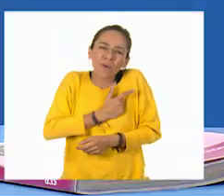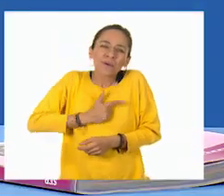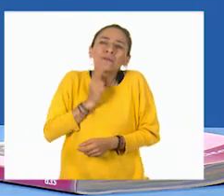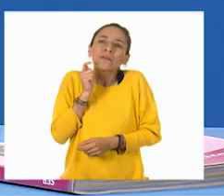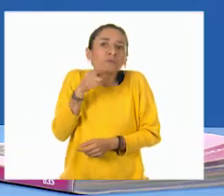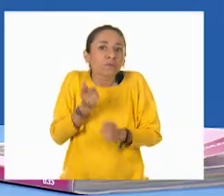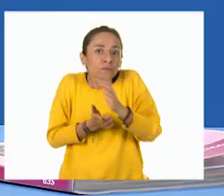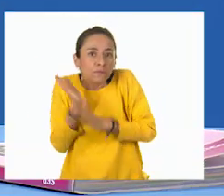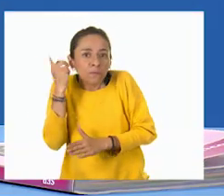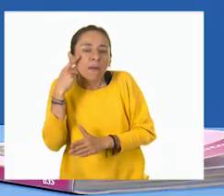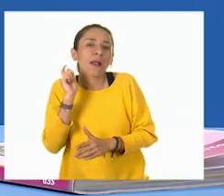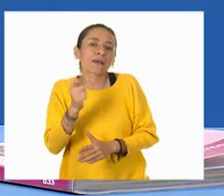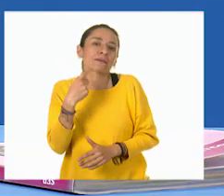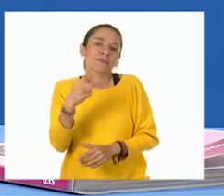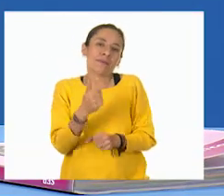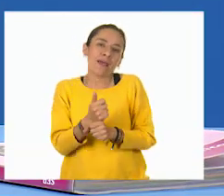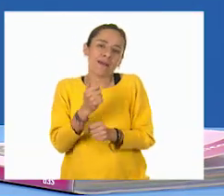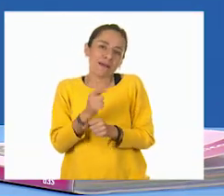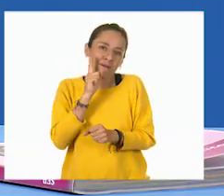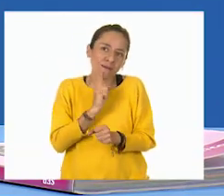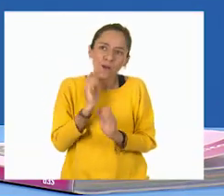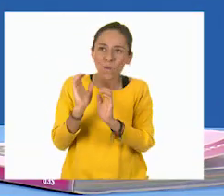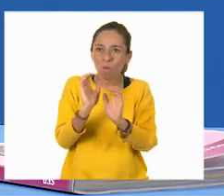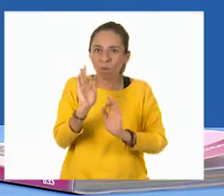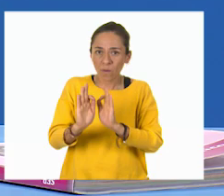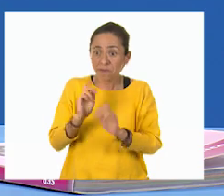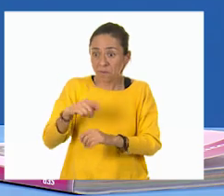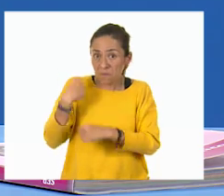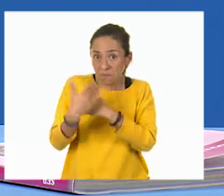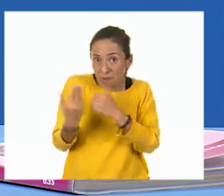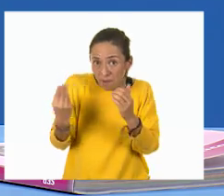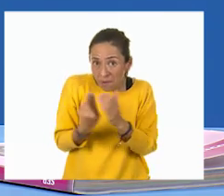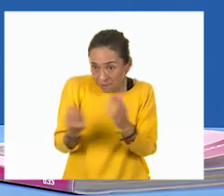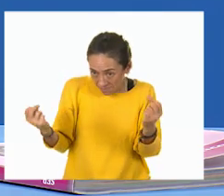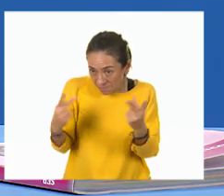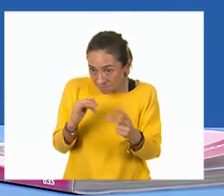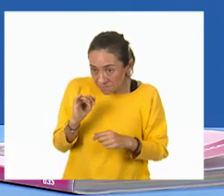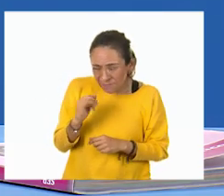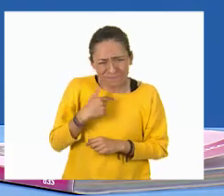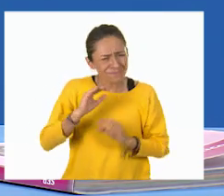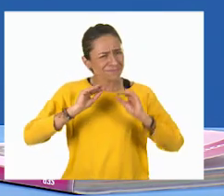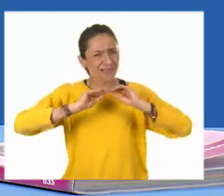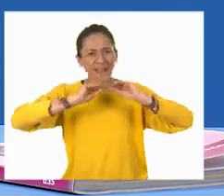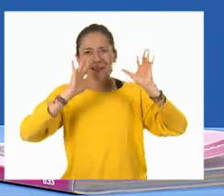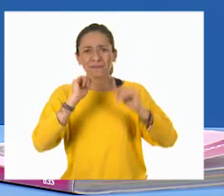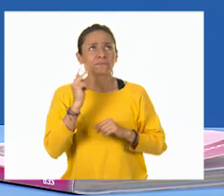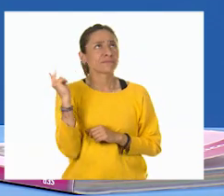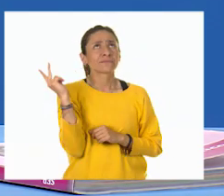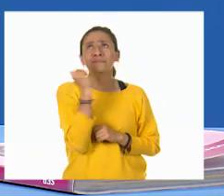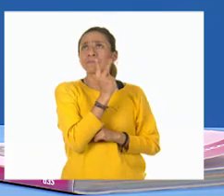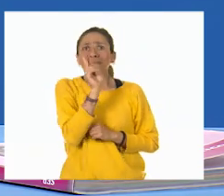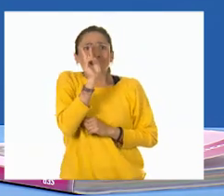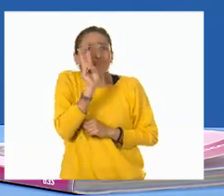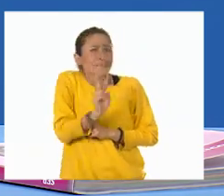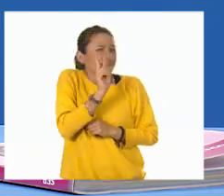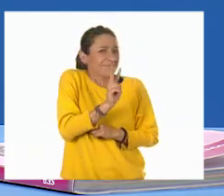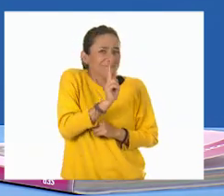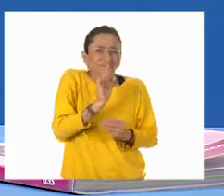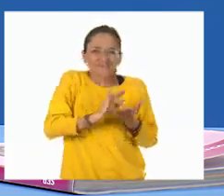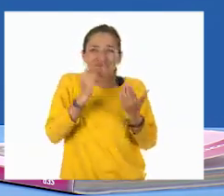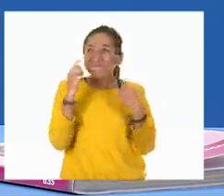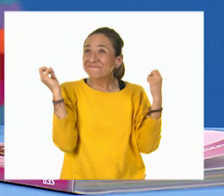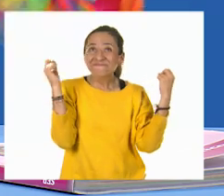nos vemos la próxima clase, ¿te parece? Sí, claro que sí. ¡Nos vemos! ¡Gracias a los dos por todo! ¡Nos vemos!